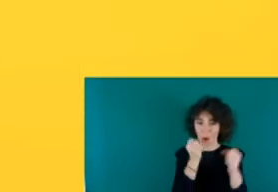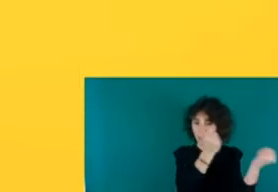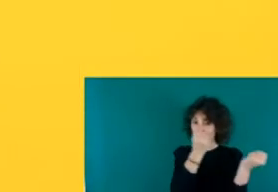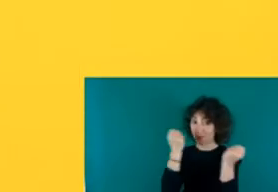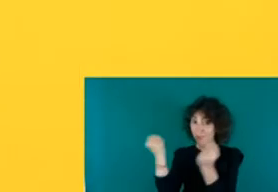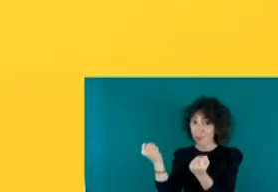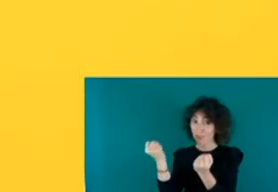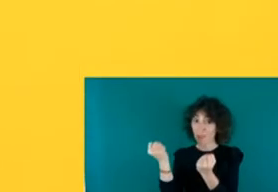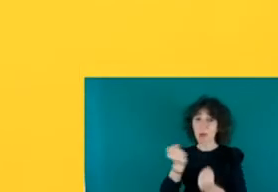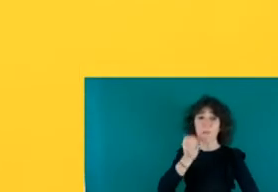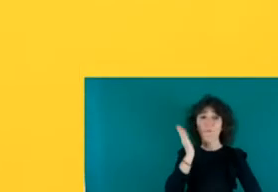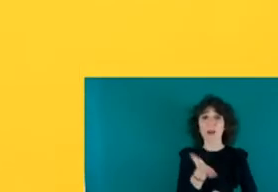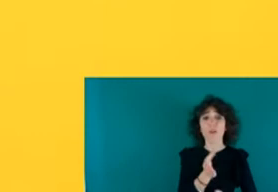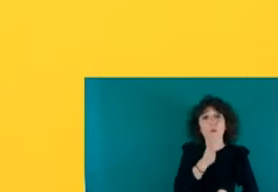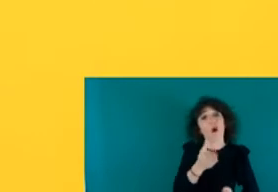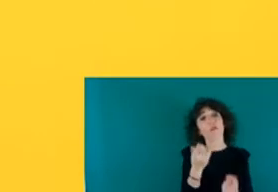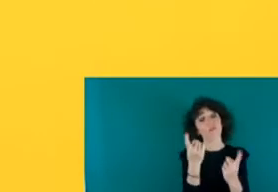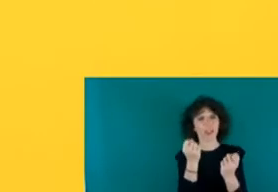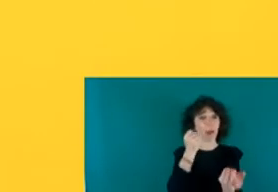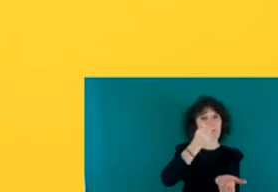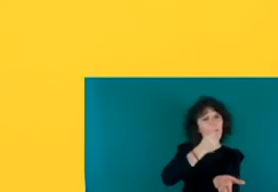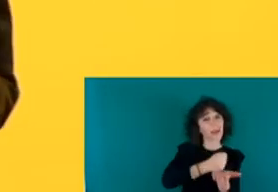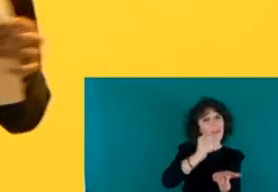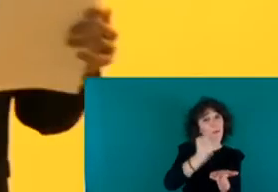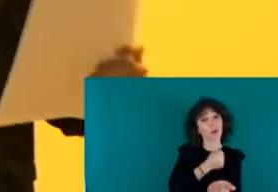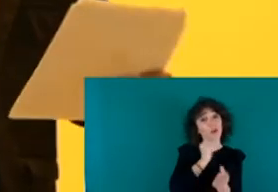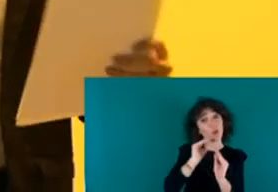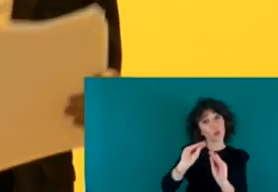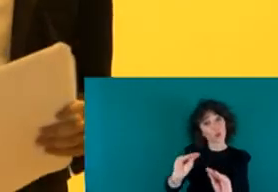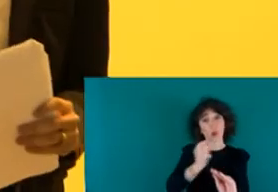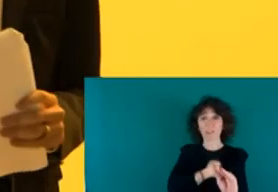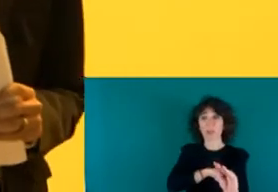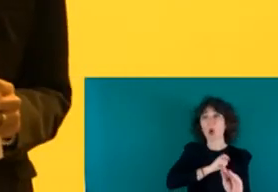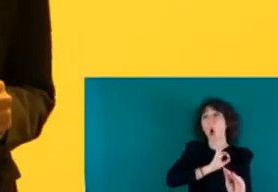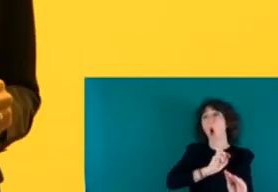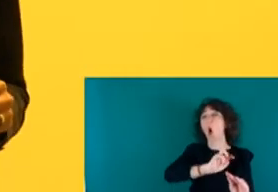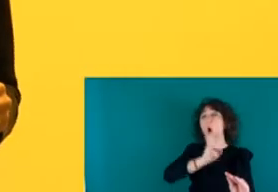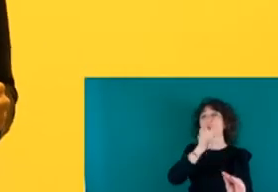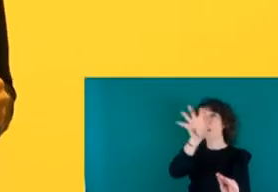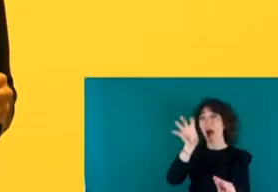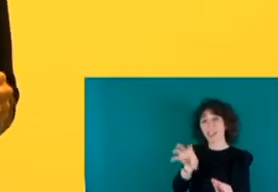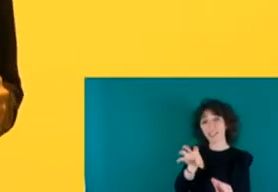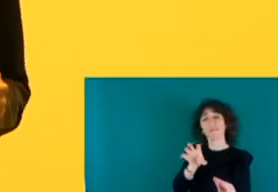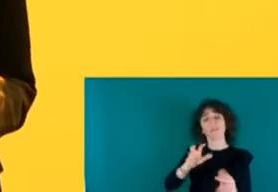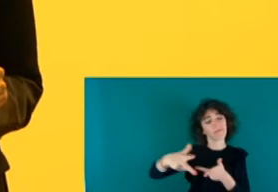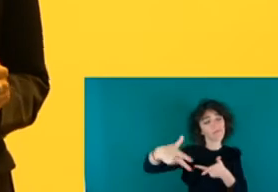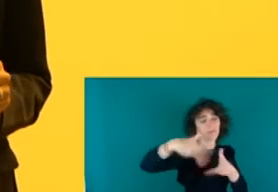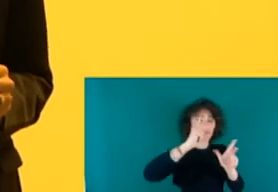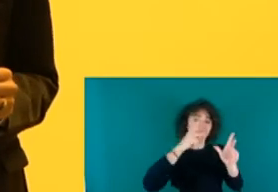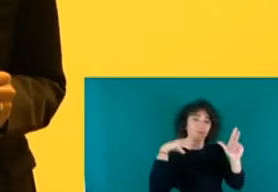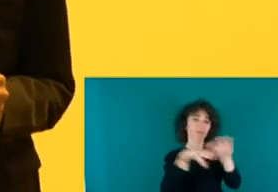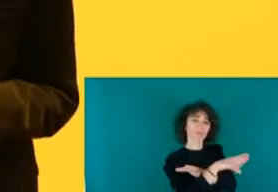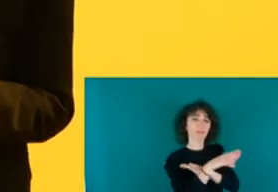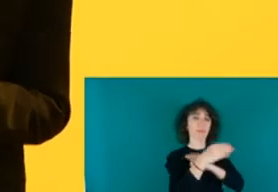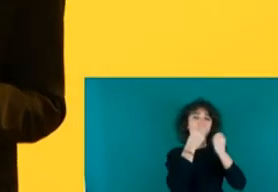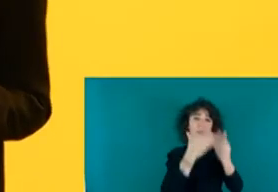porque no tienen un pasaporte español o de otro país que permita la entrada de forma digna y